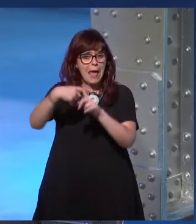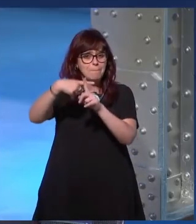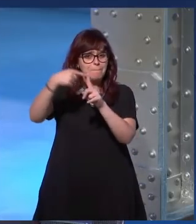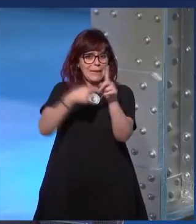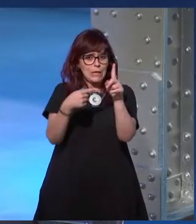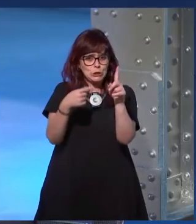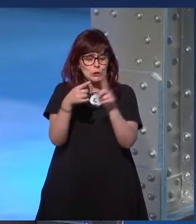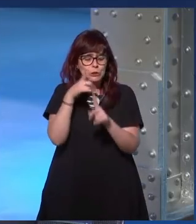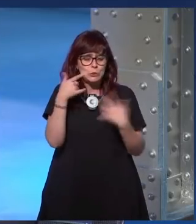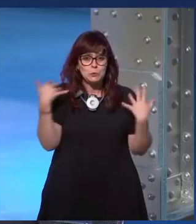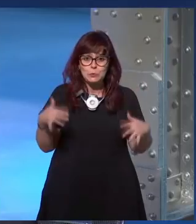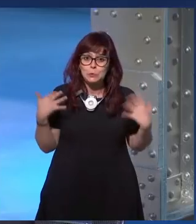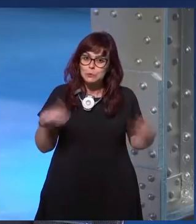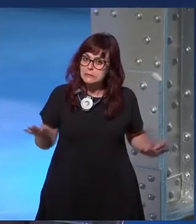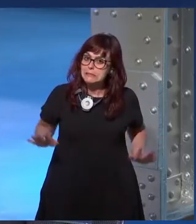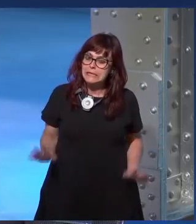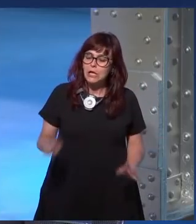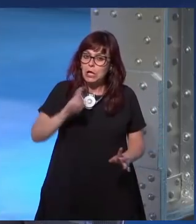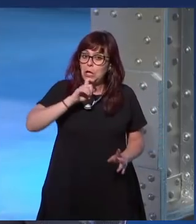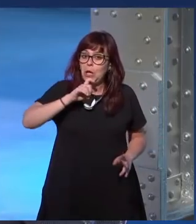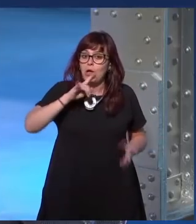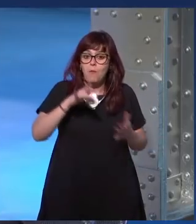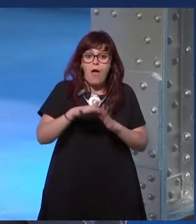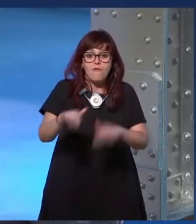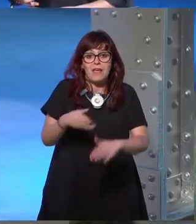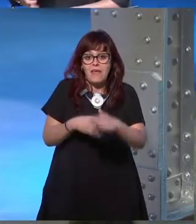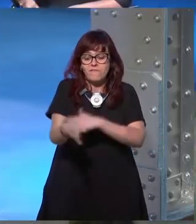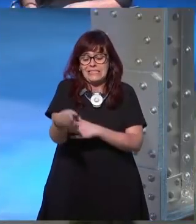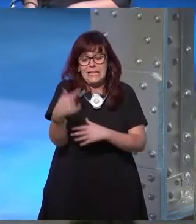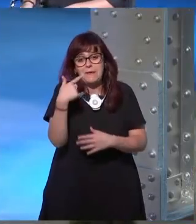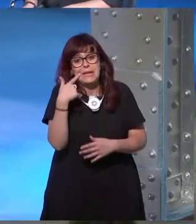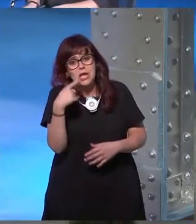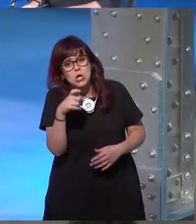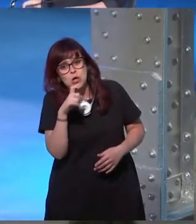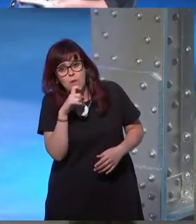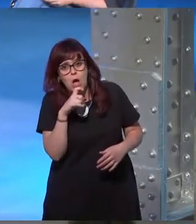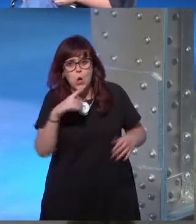¿no? eso lo realiza o no ¿cómo eso llega a esa fricción? 30 30